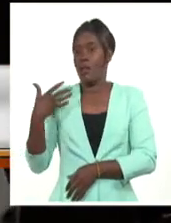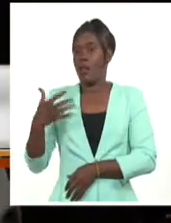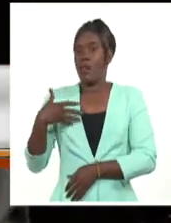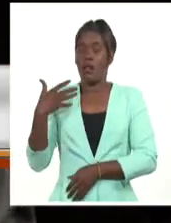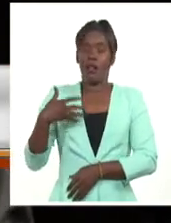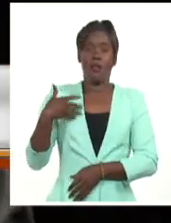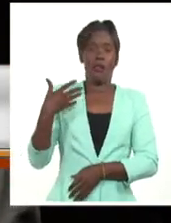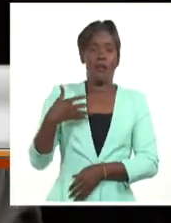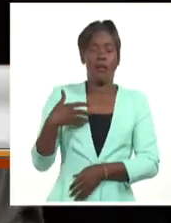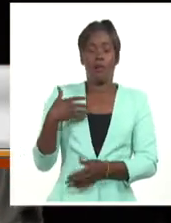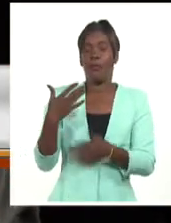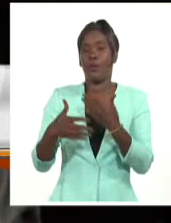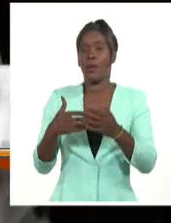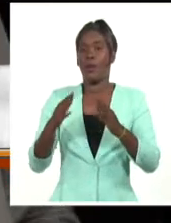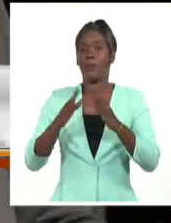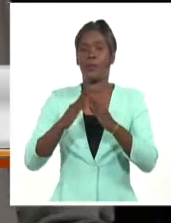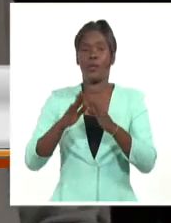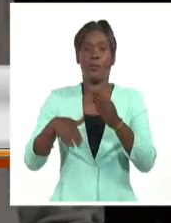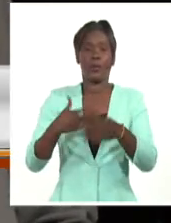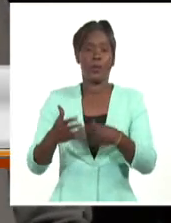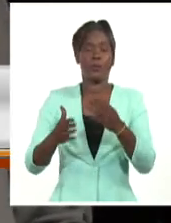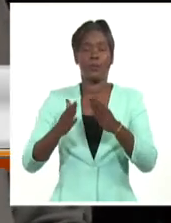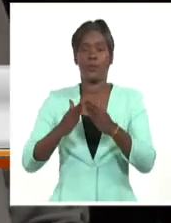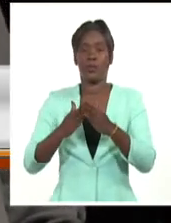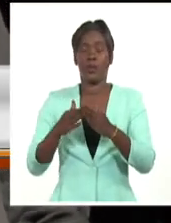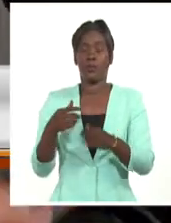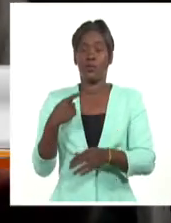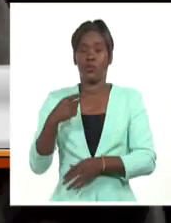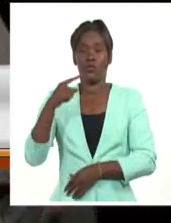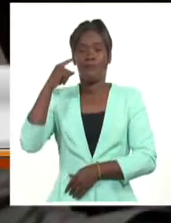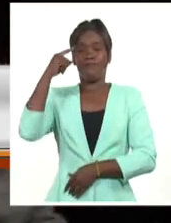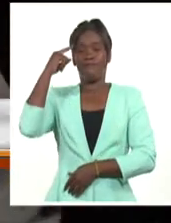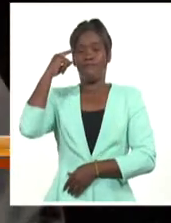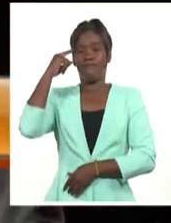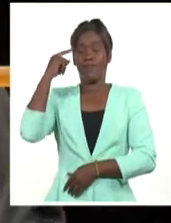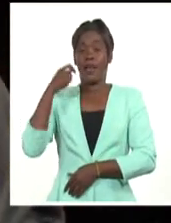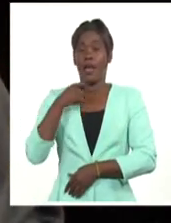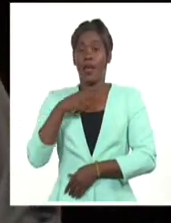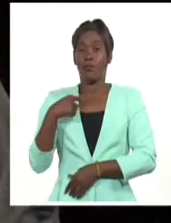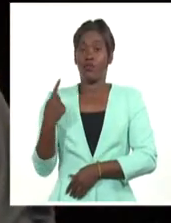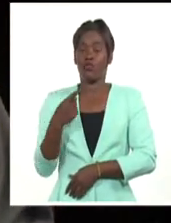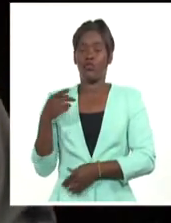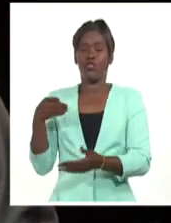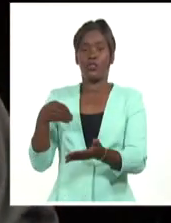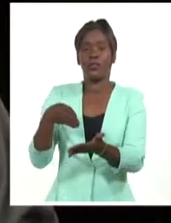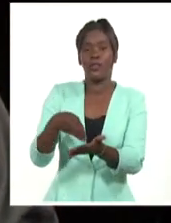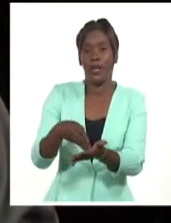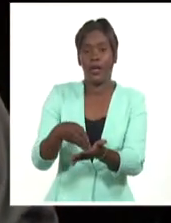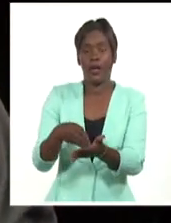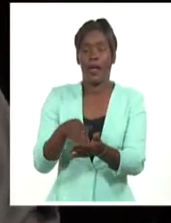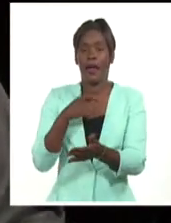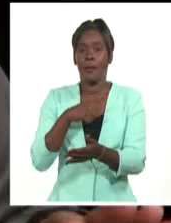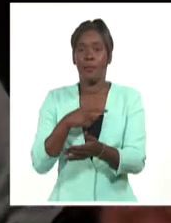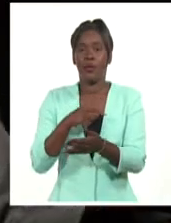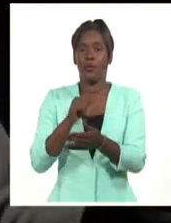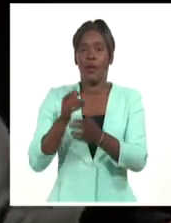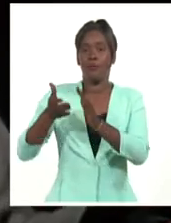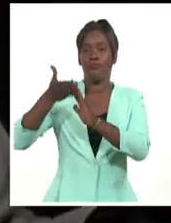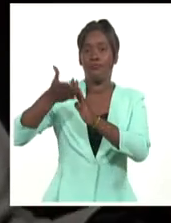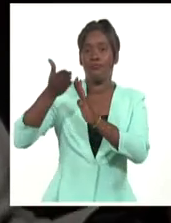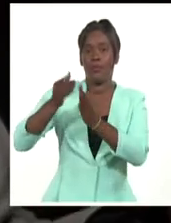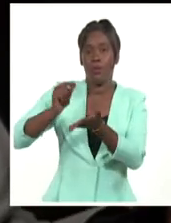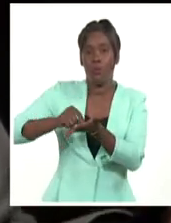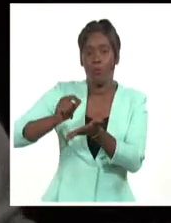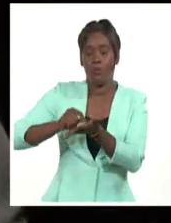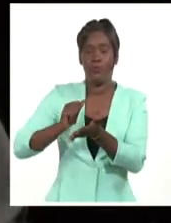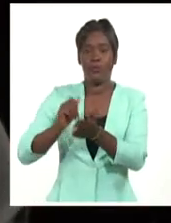otro, es la vivienda. Y nosotros, si nosotros entramos a un barrio y lo cambiamos todo y no hacemos nada en la vivienda, nos estamos